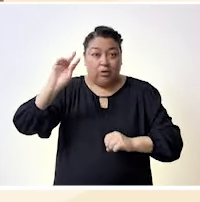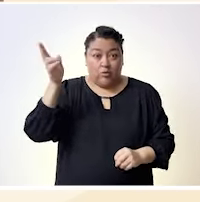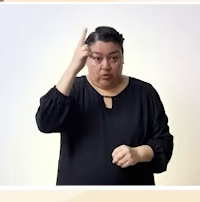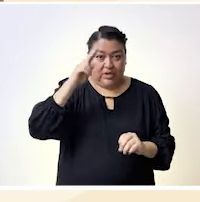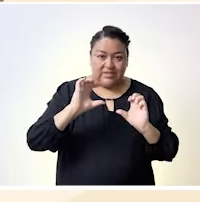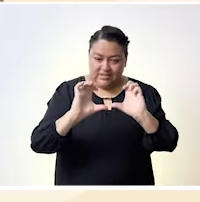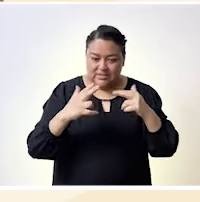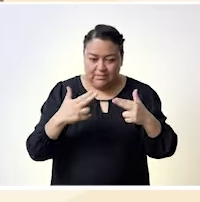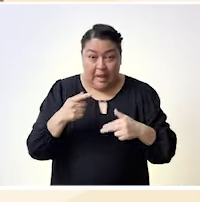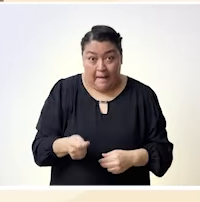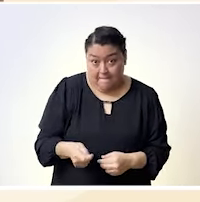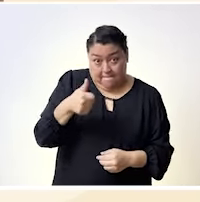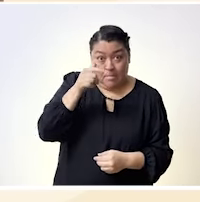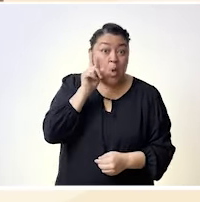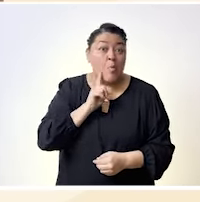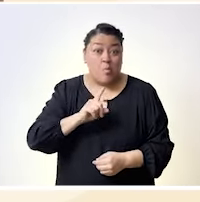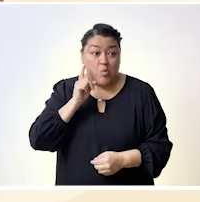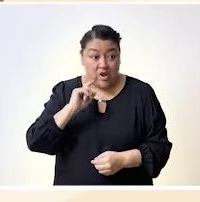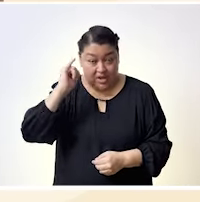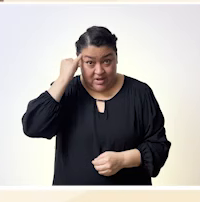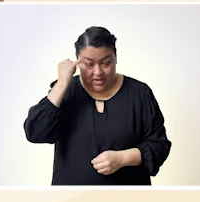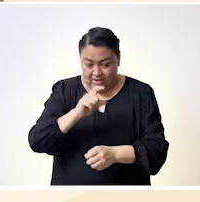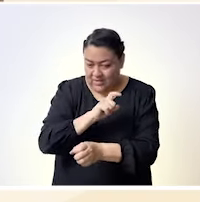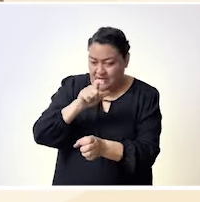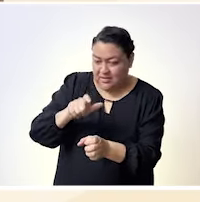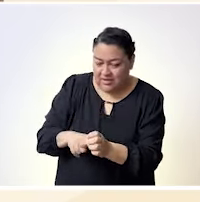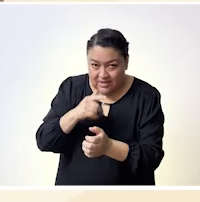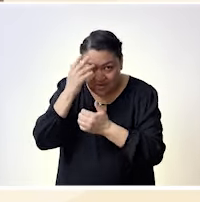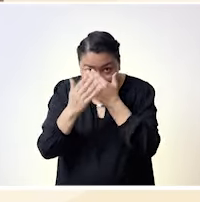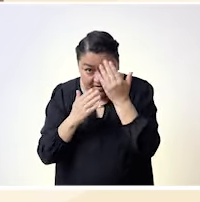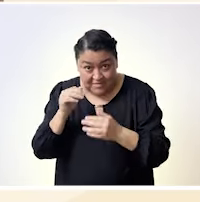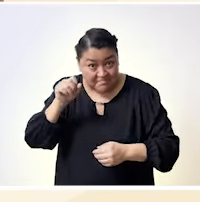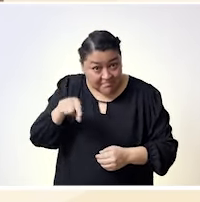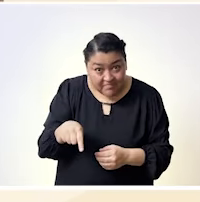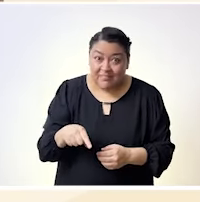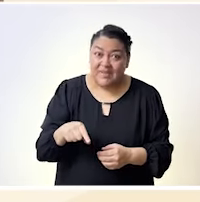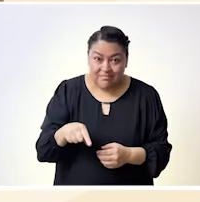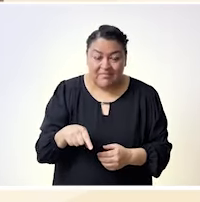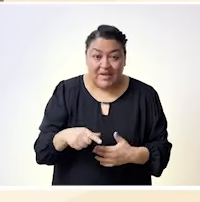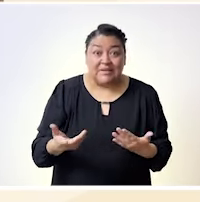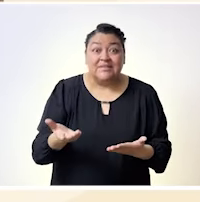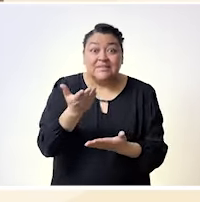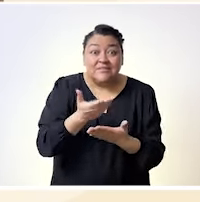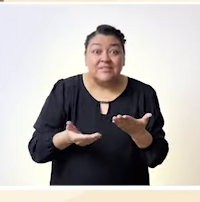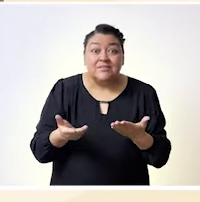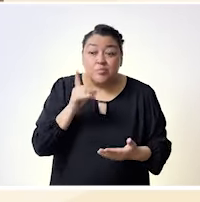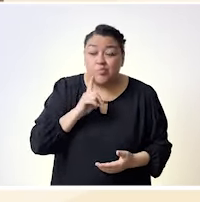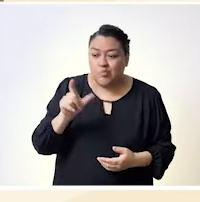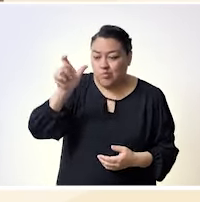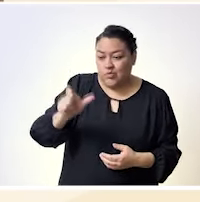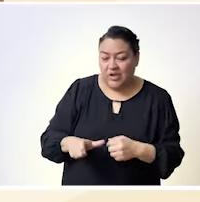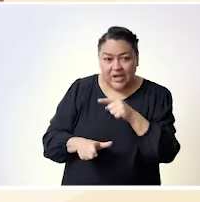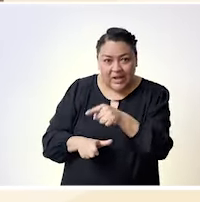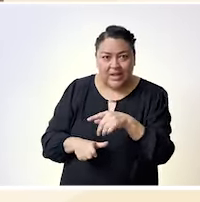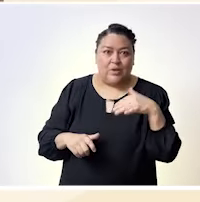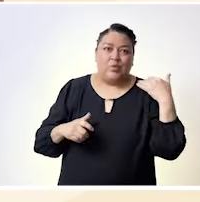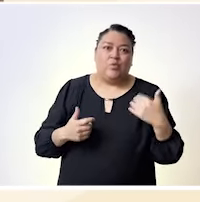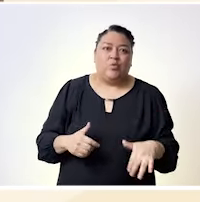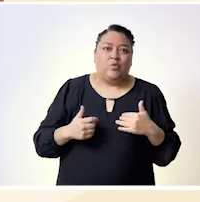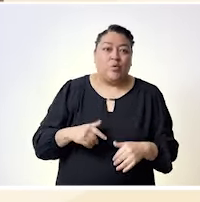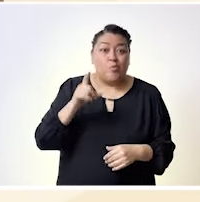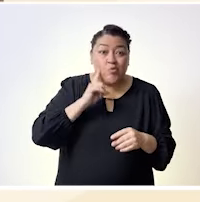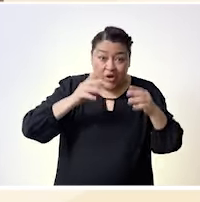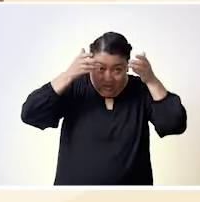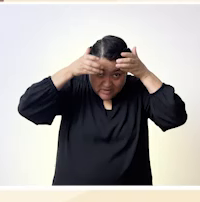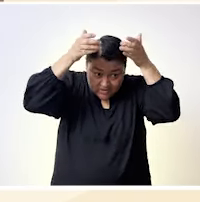ronda final para que nos compartan la reflexión de lo conversado hasta el momento. Así que sin más, damos inicio y